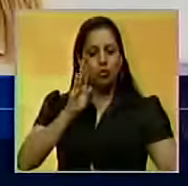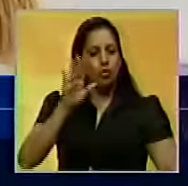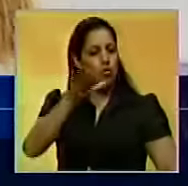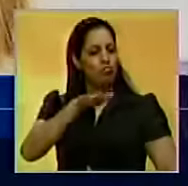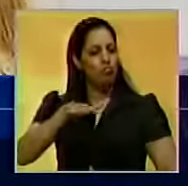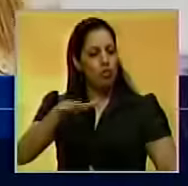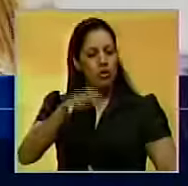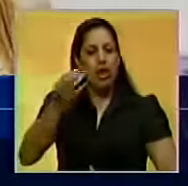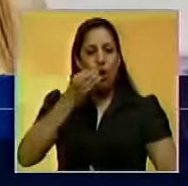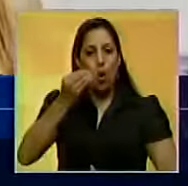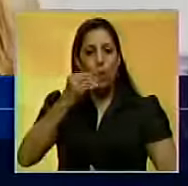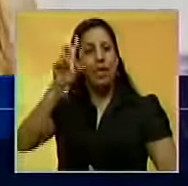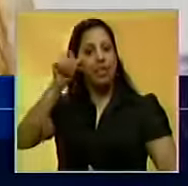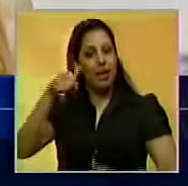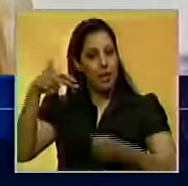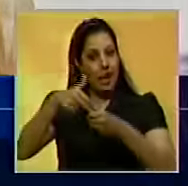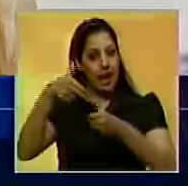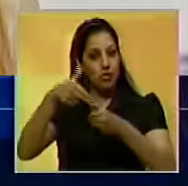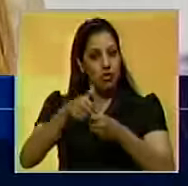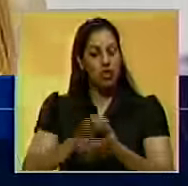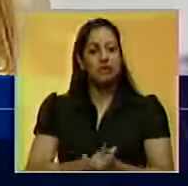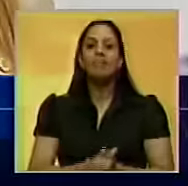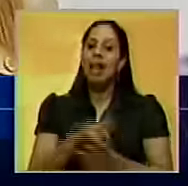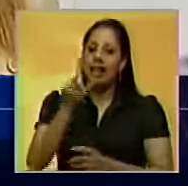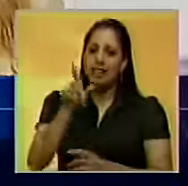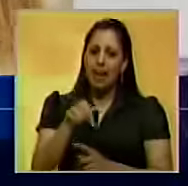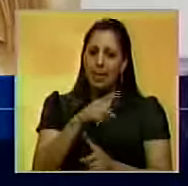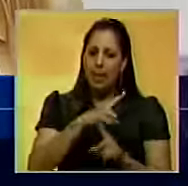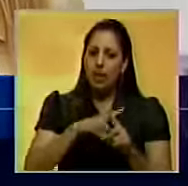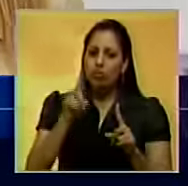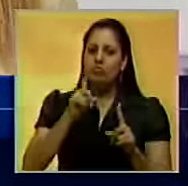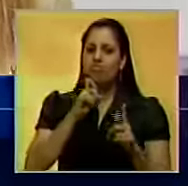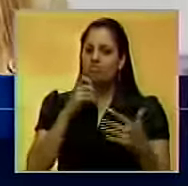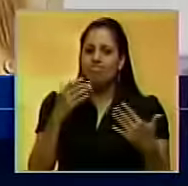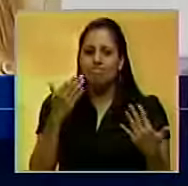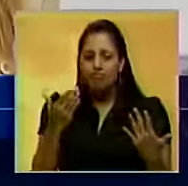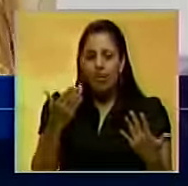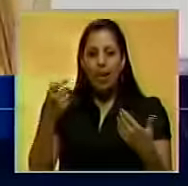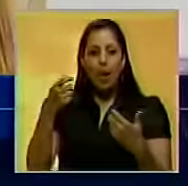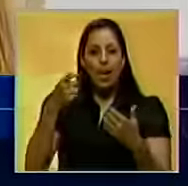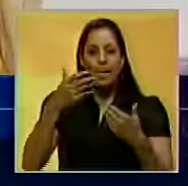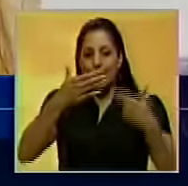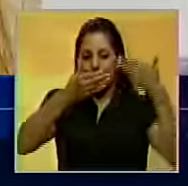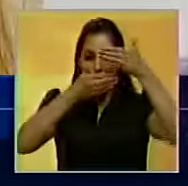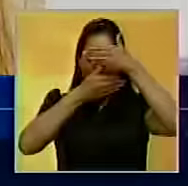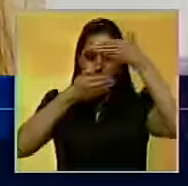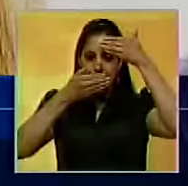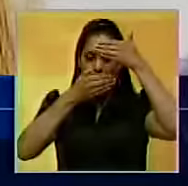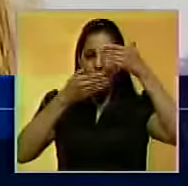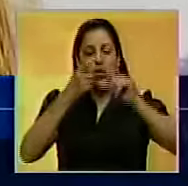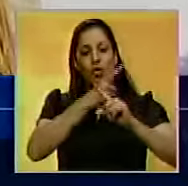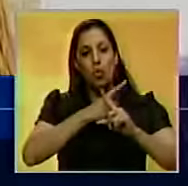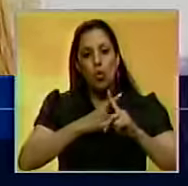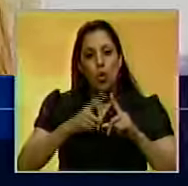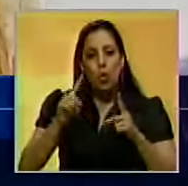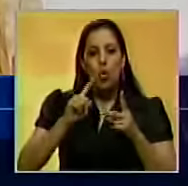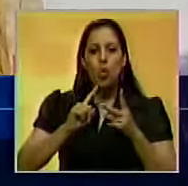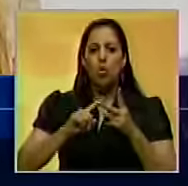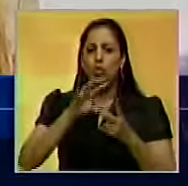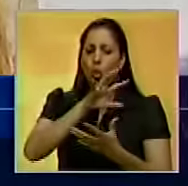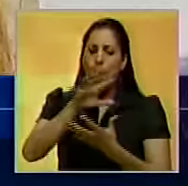de alimentos y combustibles, y también lo que tiene que ver con el paramilitarismo y otras